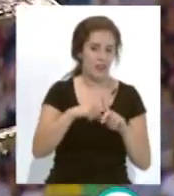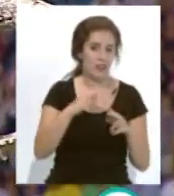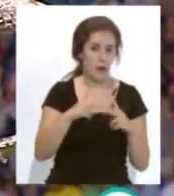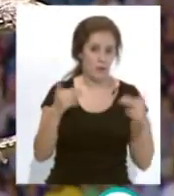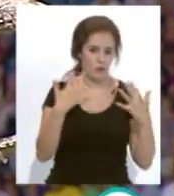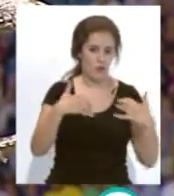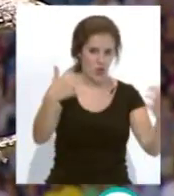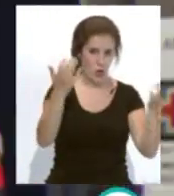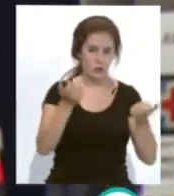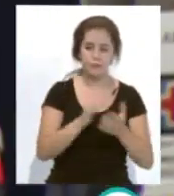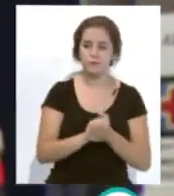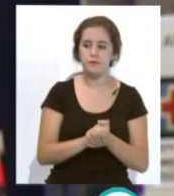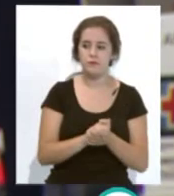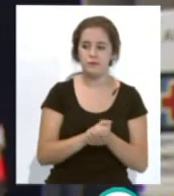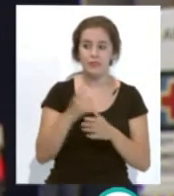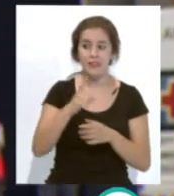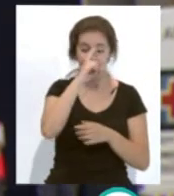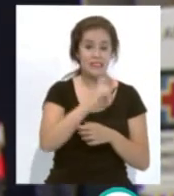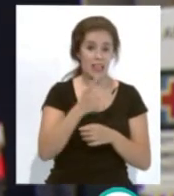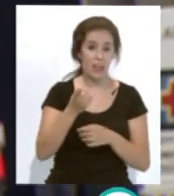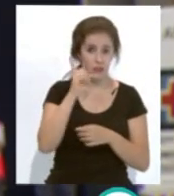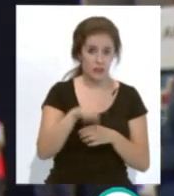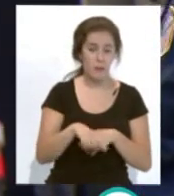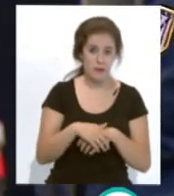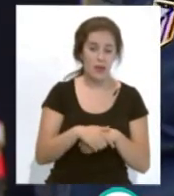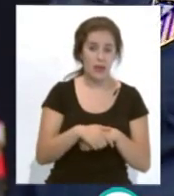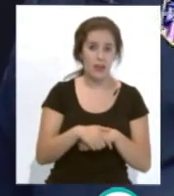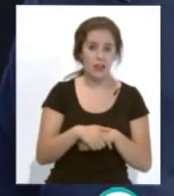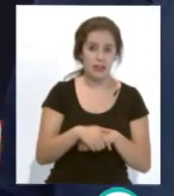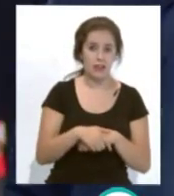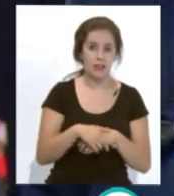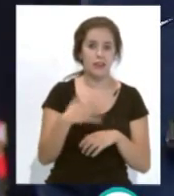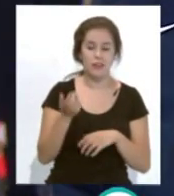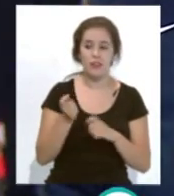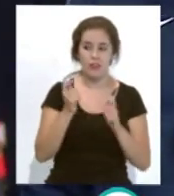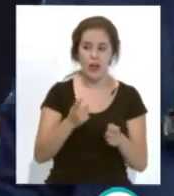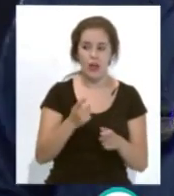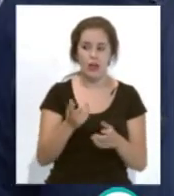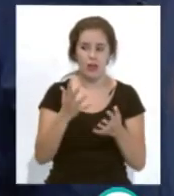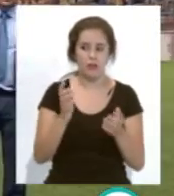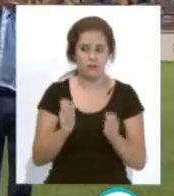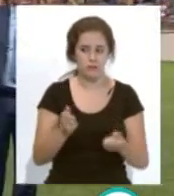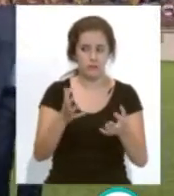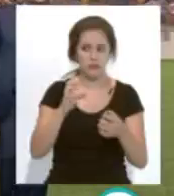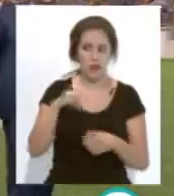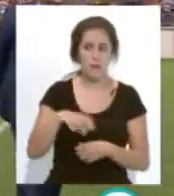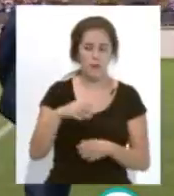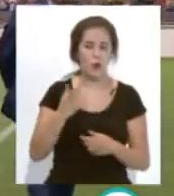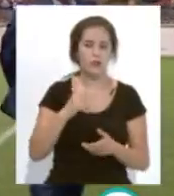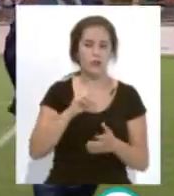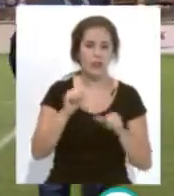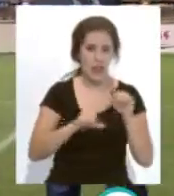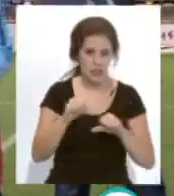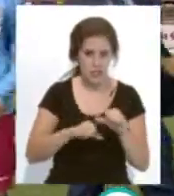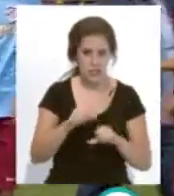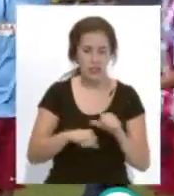muy escaso el Atlético de Madrid además creo que ese año venía como campeón del Europa League subcampeón de la Liga que era un